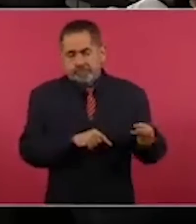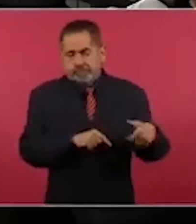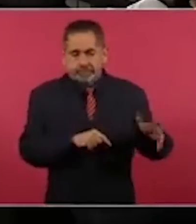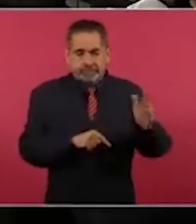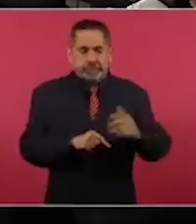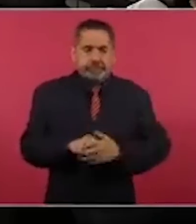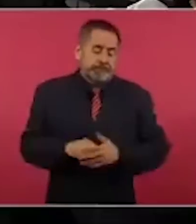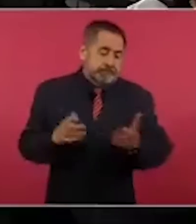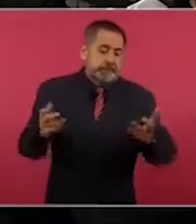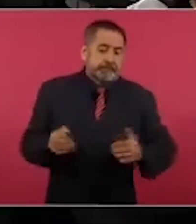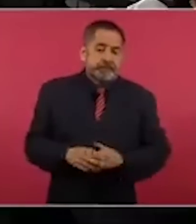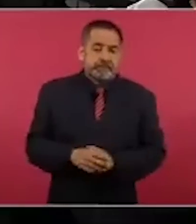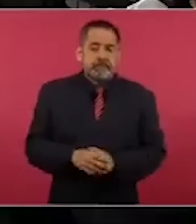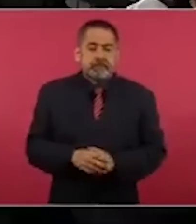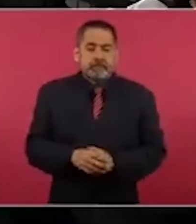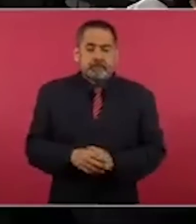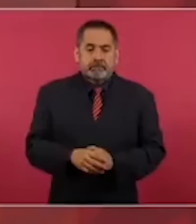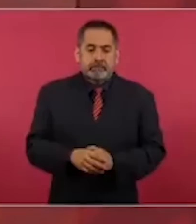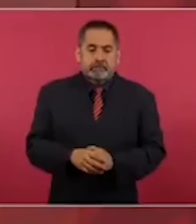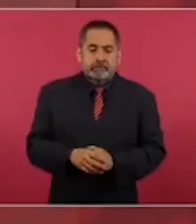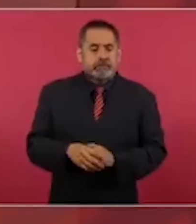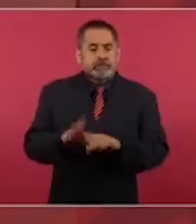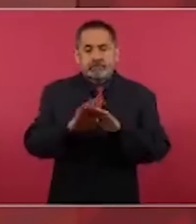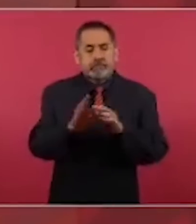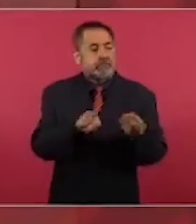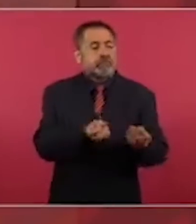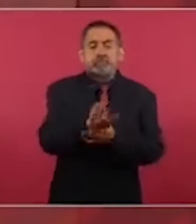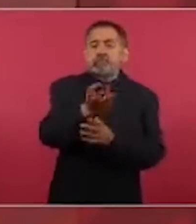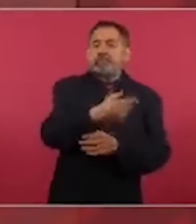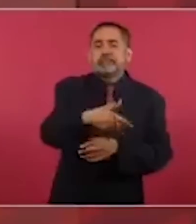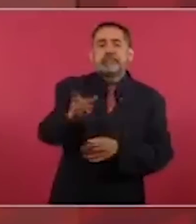pues sí, pero ya salió.